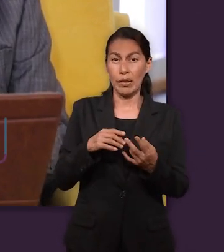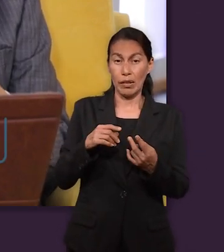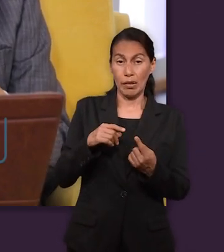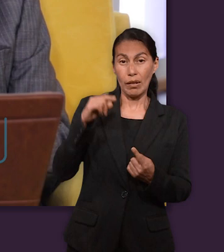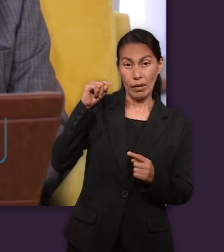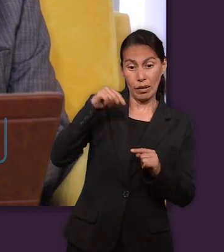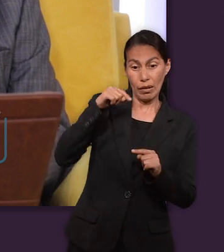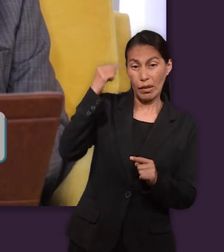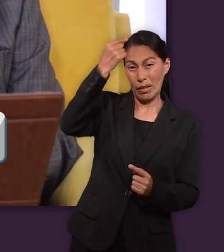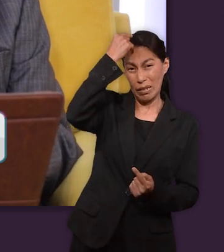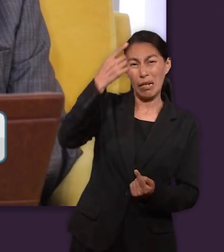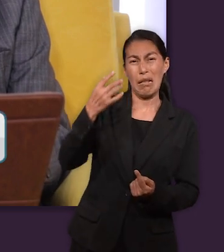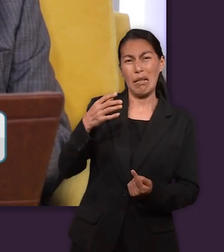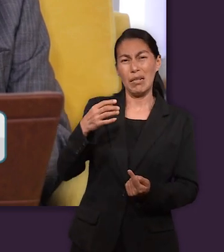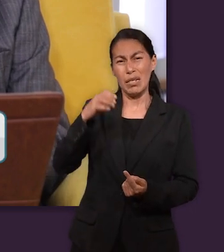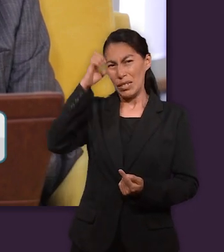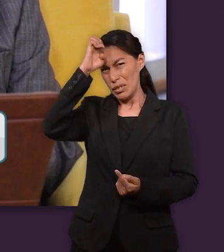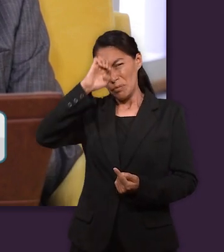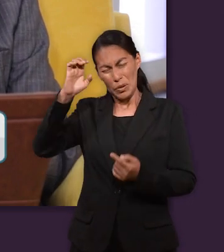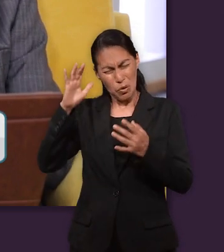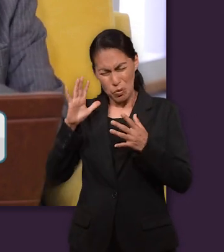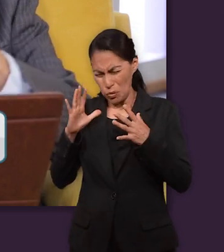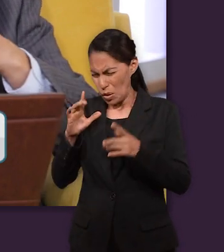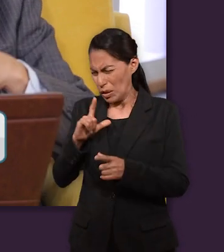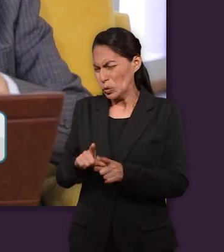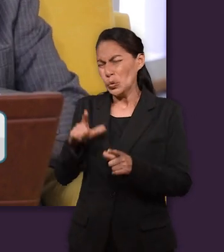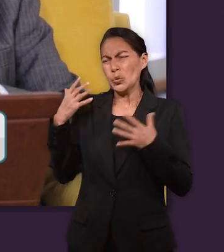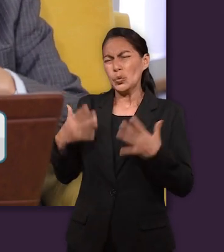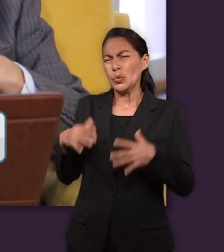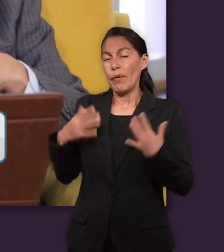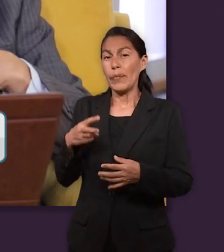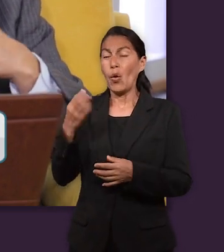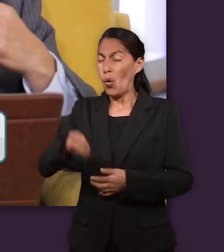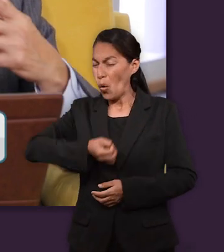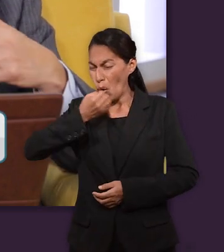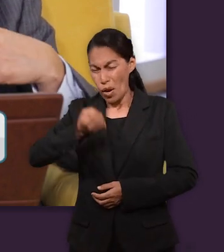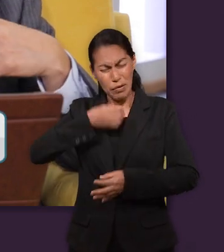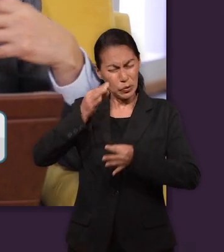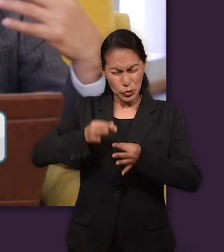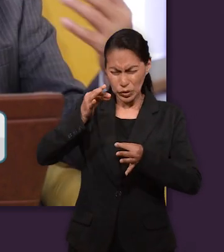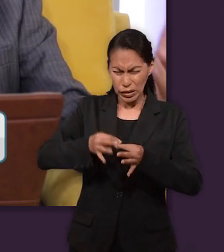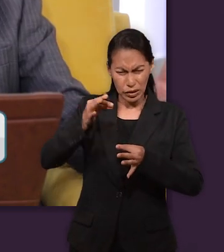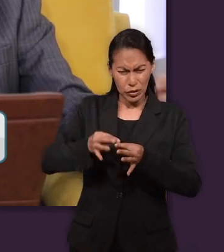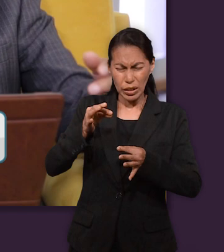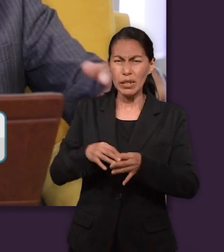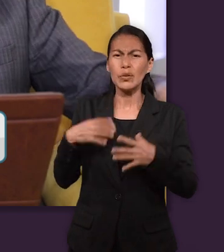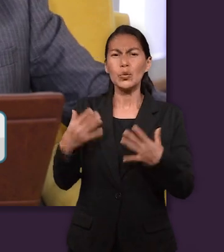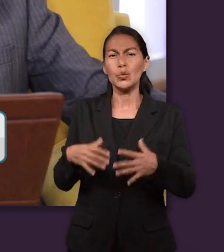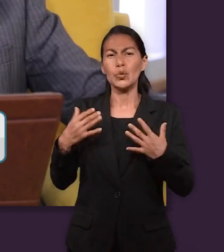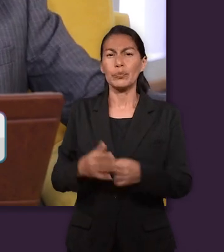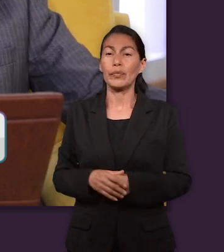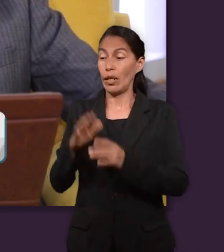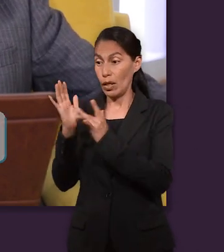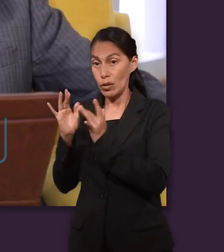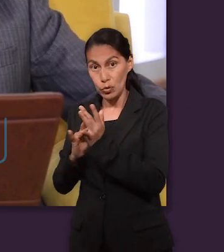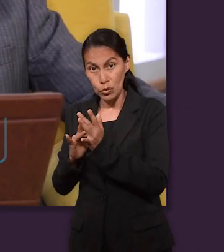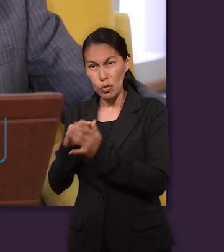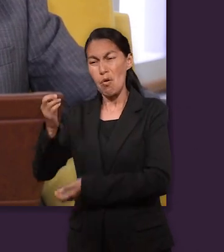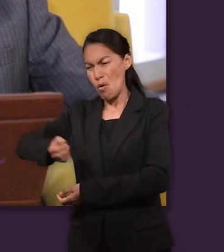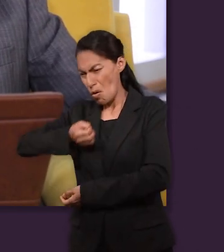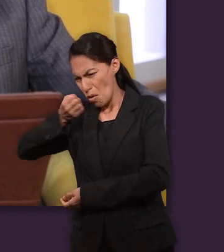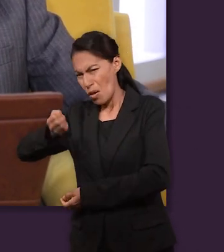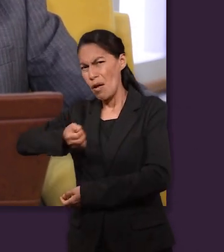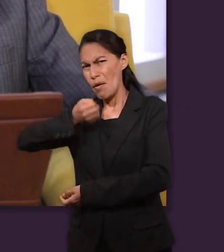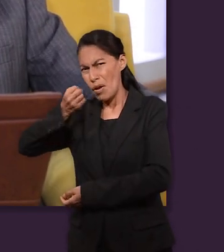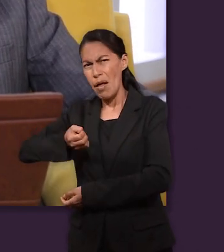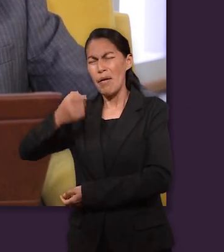espiritual de nuestro Señor y Salvador Jesucristo. Daniel dice que oraba en todo tiempo, tres veces al día. El Señor Jesucristo